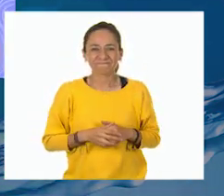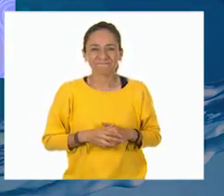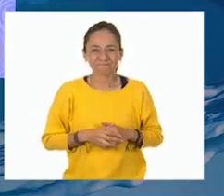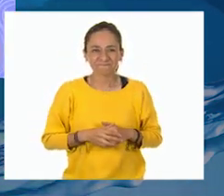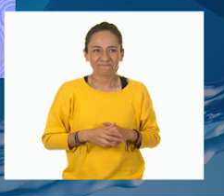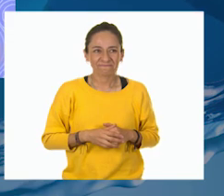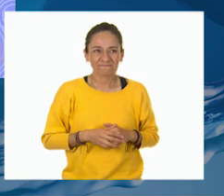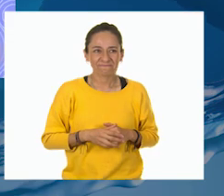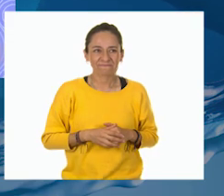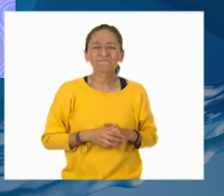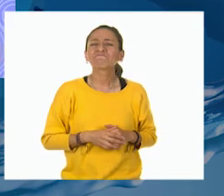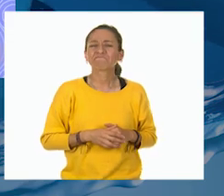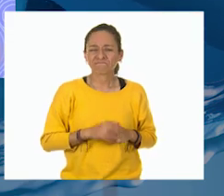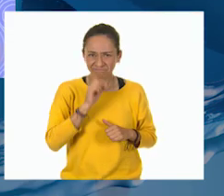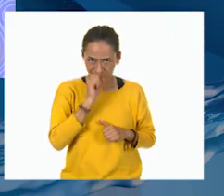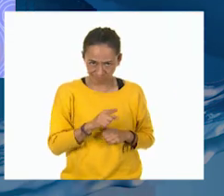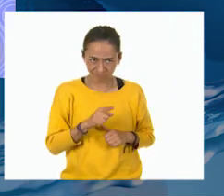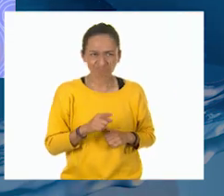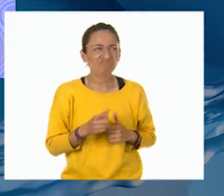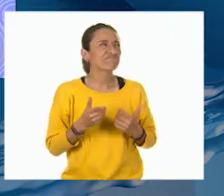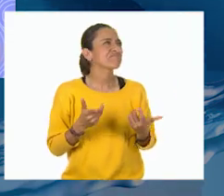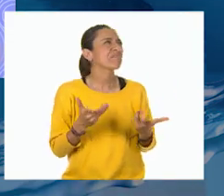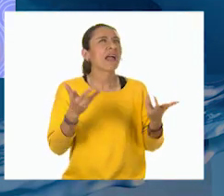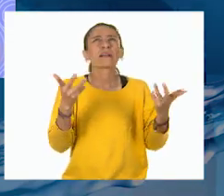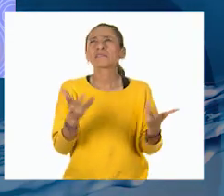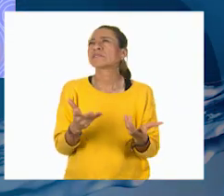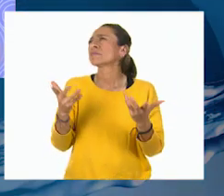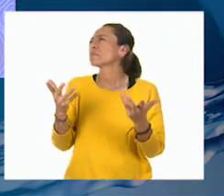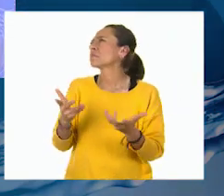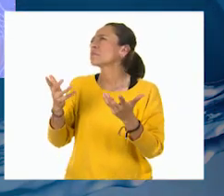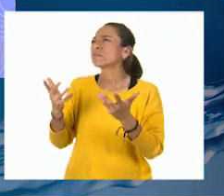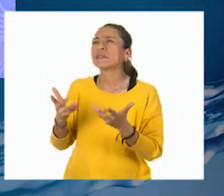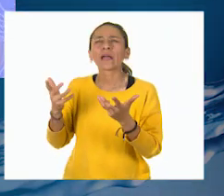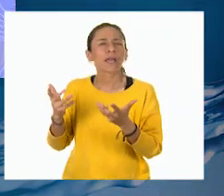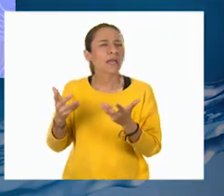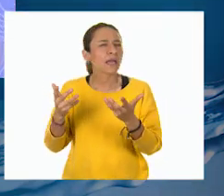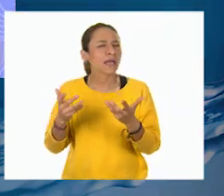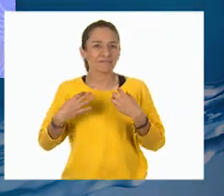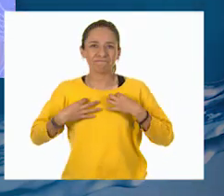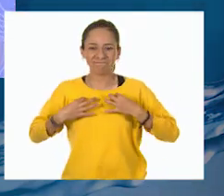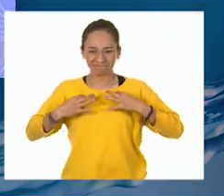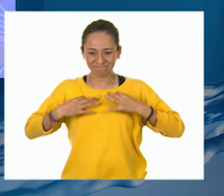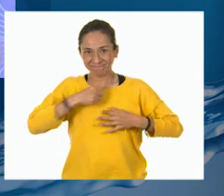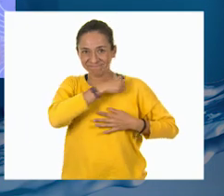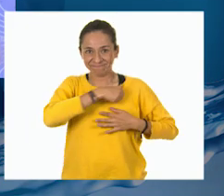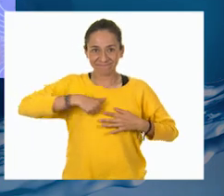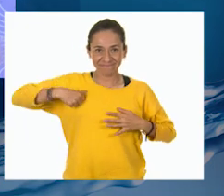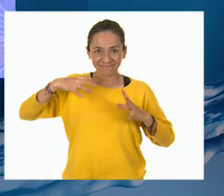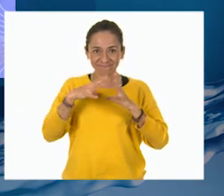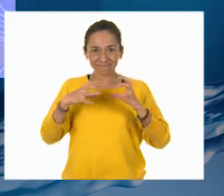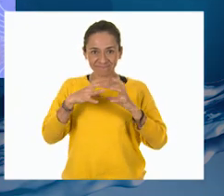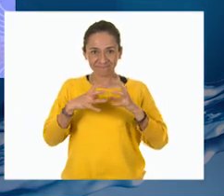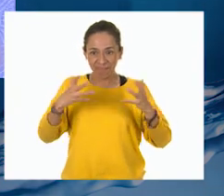¿Cuánta agua se necesita para hacer... Una playera de algodón.